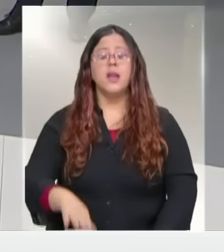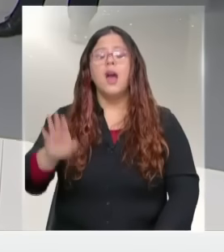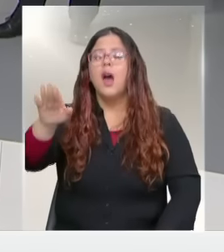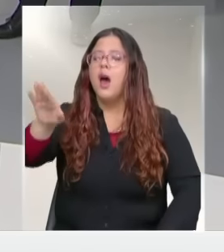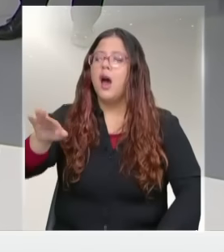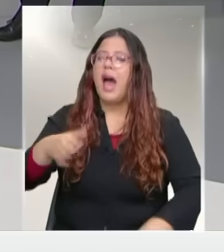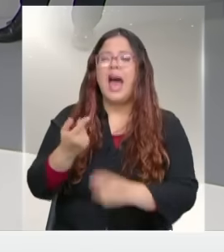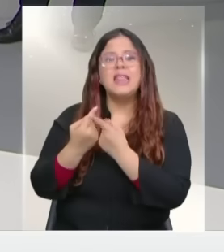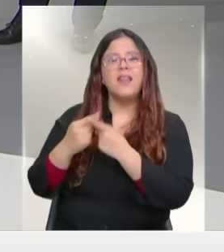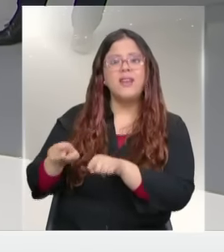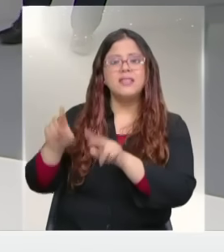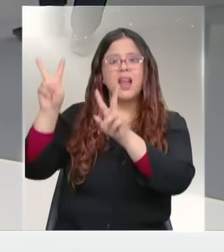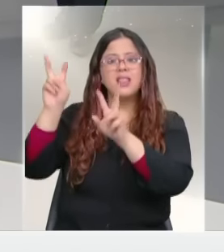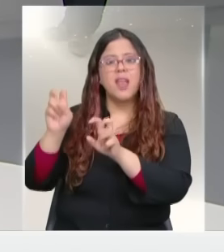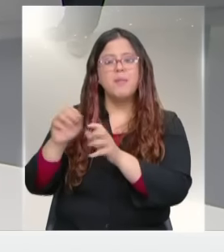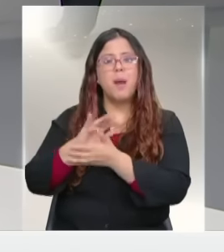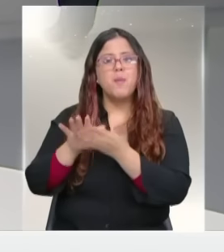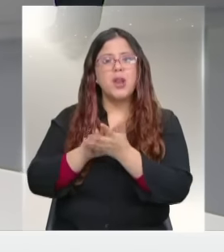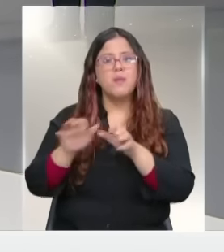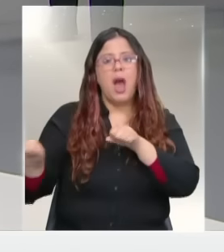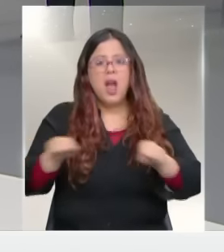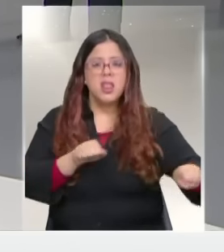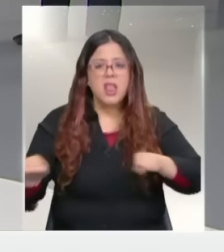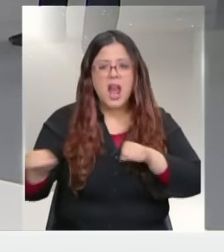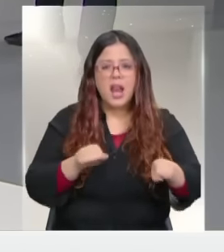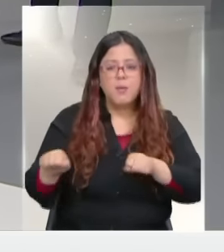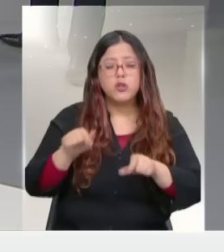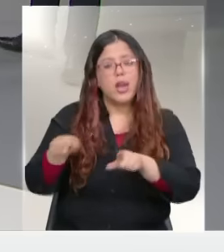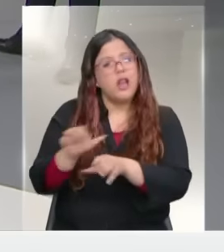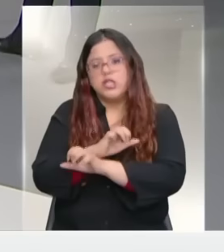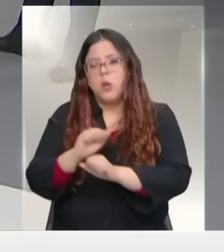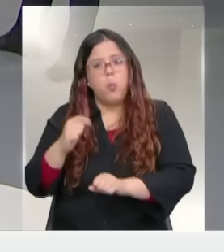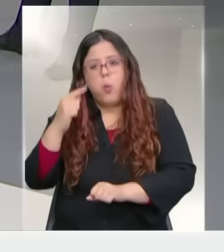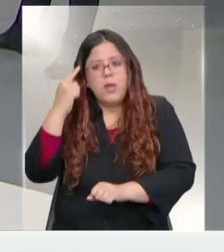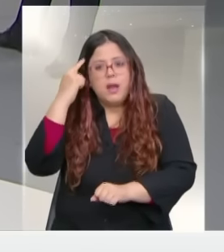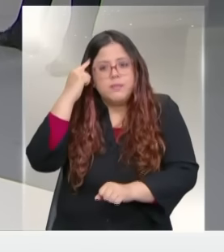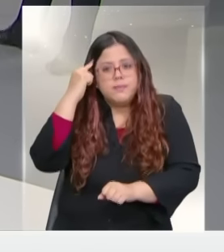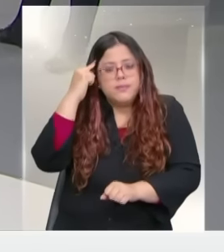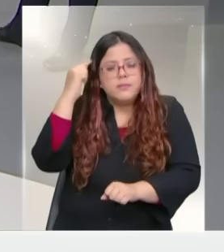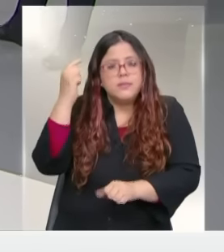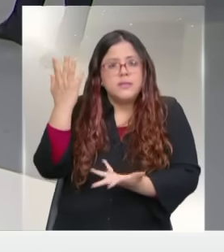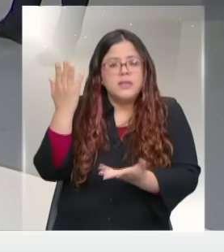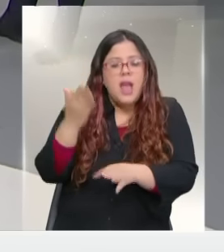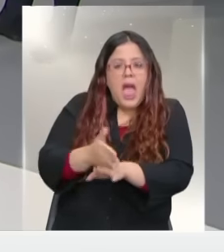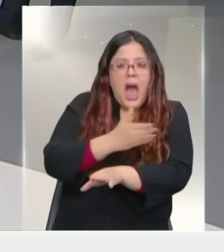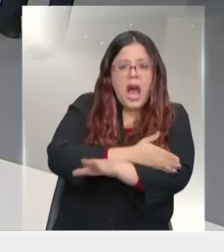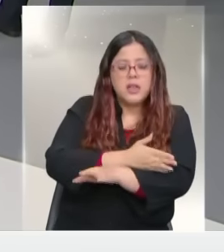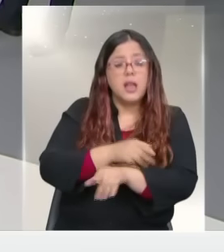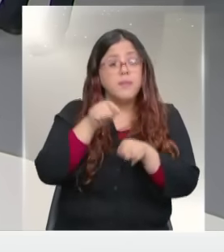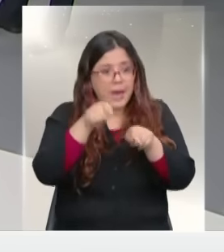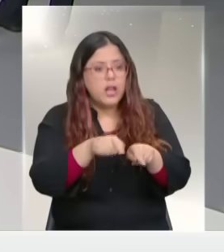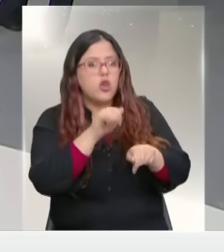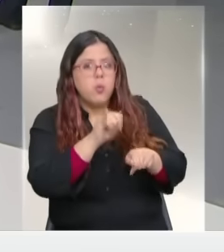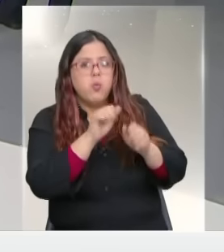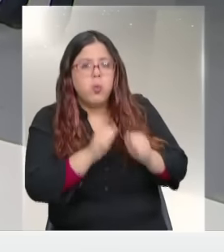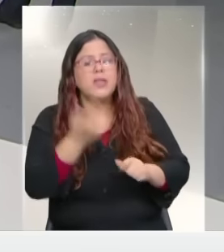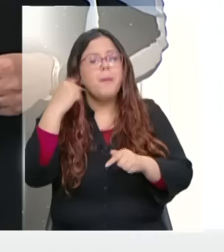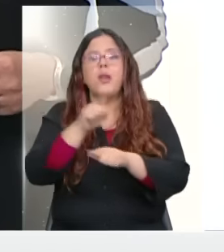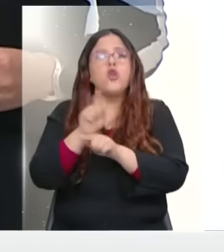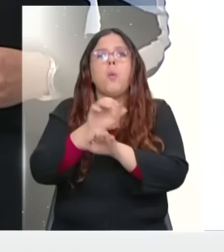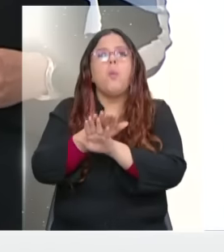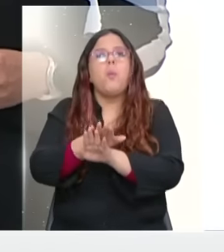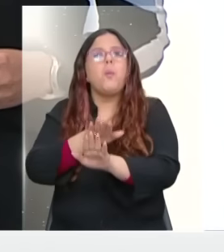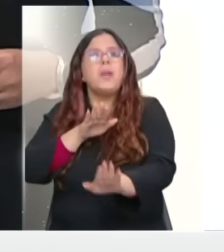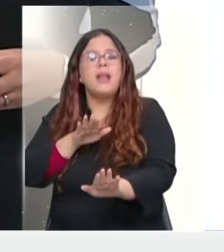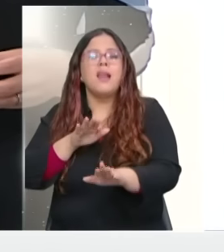A diferencia de otros fenómenos de la naturaleza, como por ejemplo un terremoto que no se puede predecir, este permite anticiparse. Lo que no se puede evitar es el